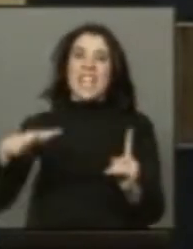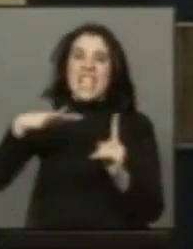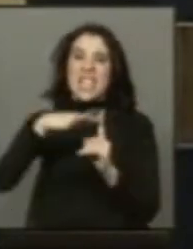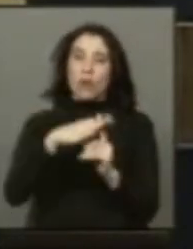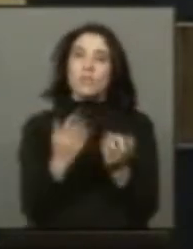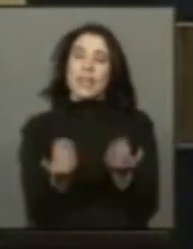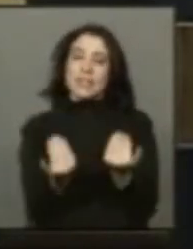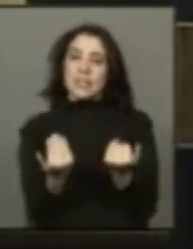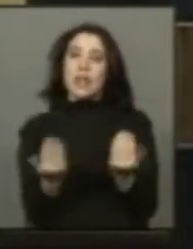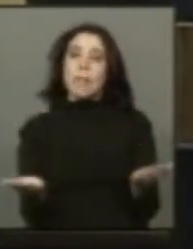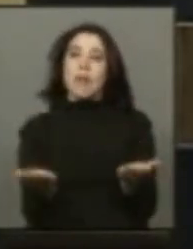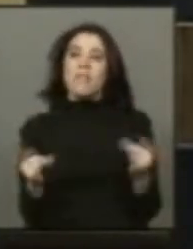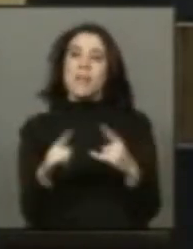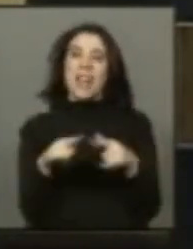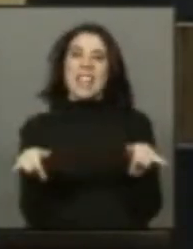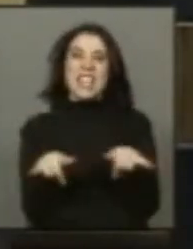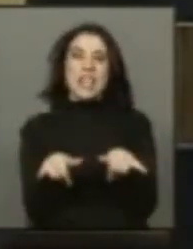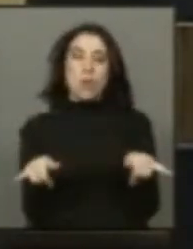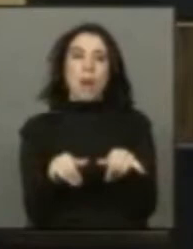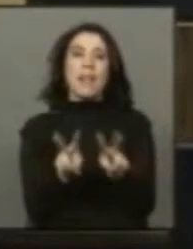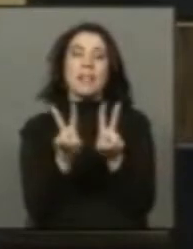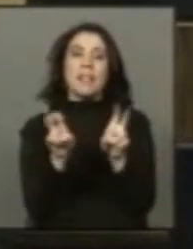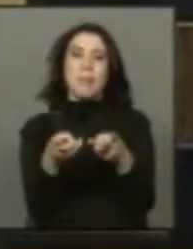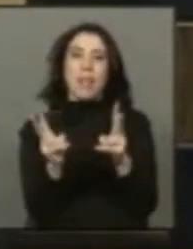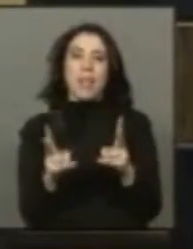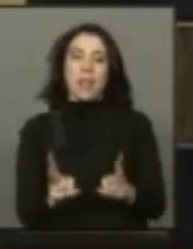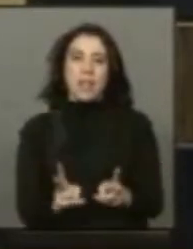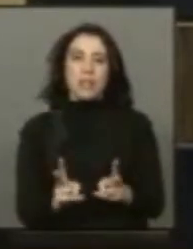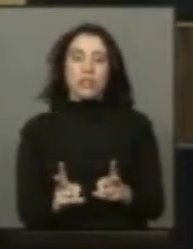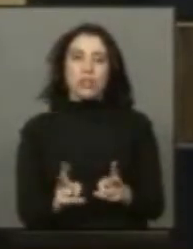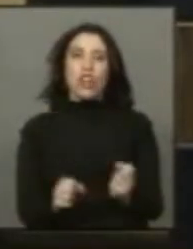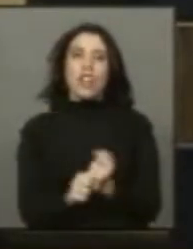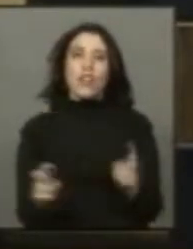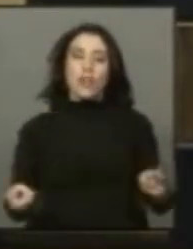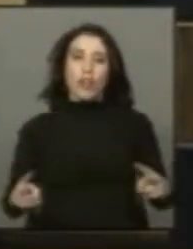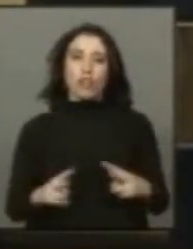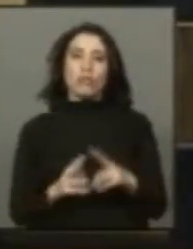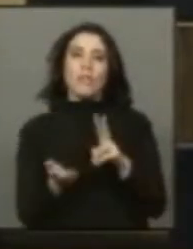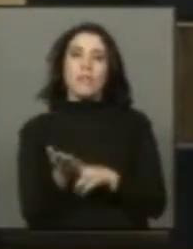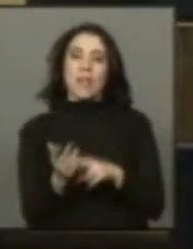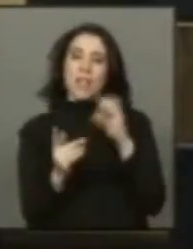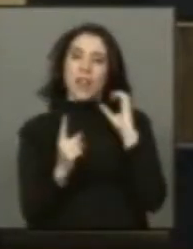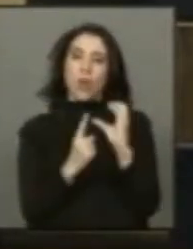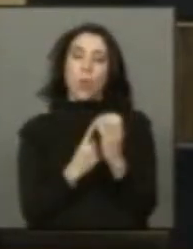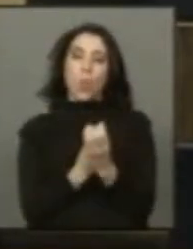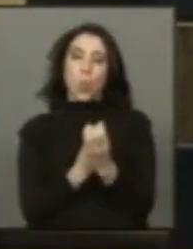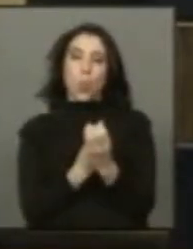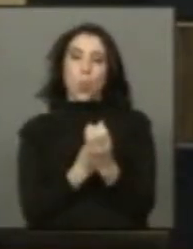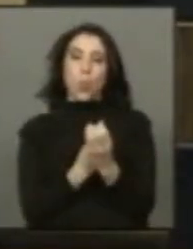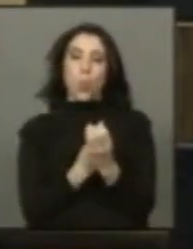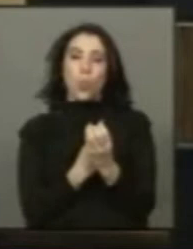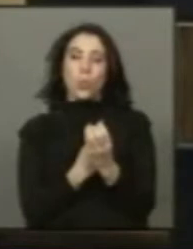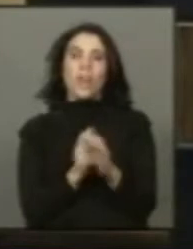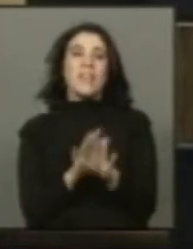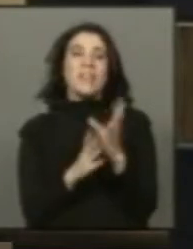en la sociedad, que promueva la igualdad en materia de derechos, que construya una verdadera cultura que